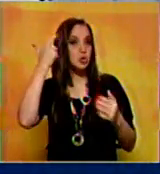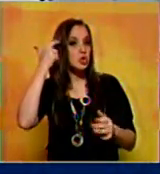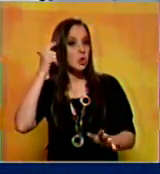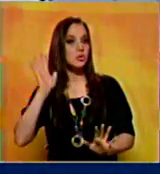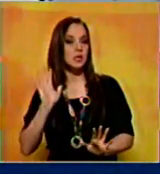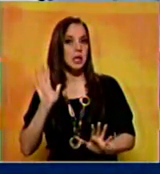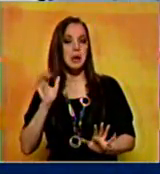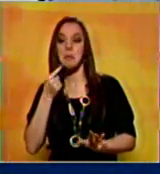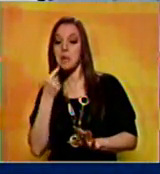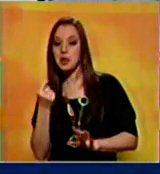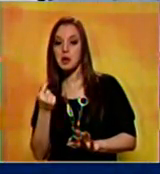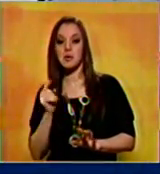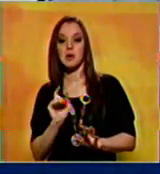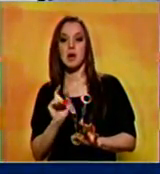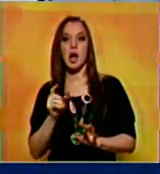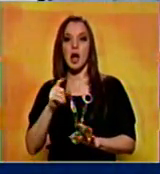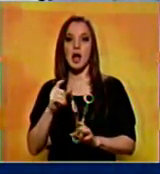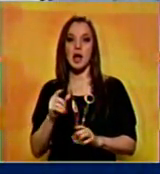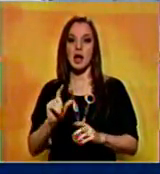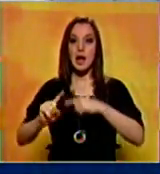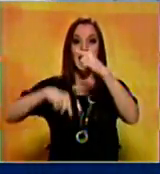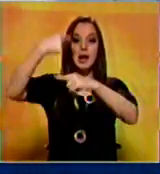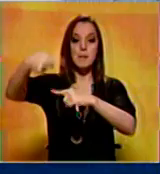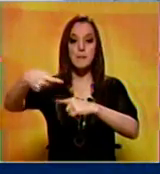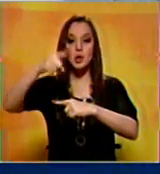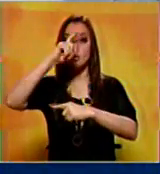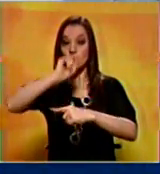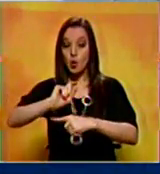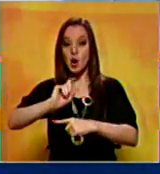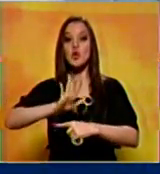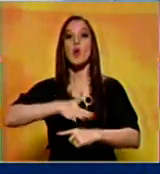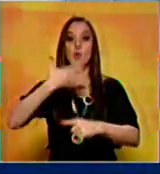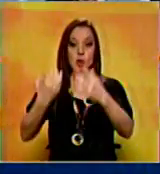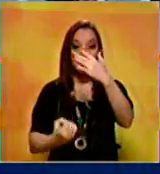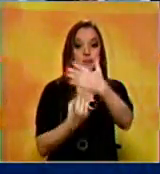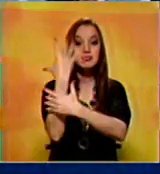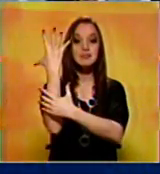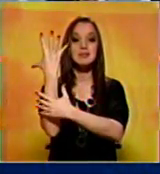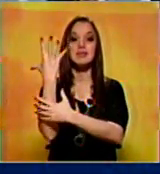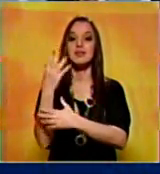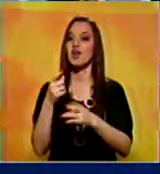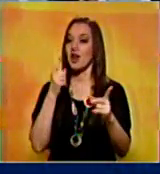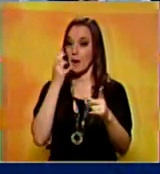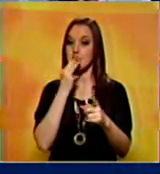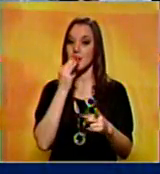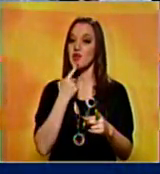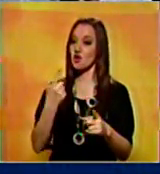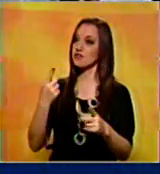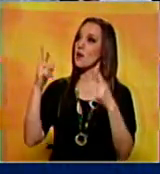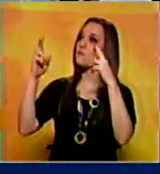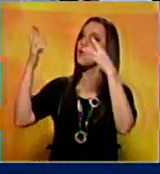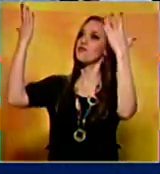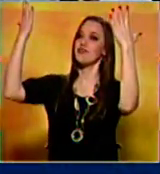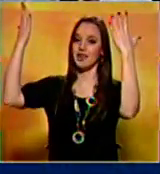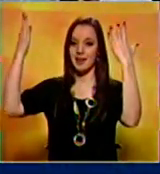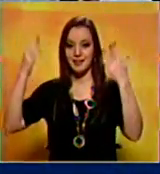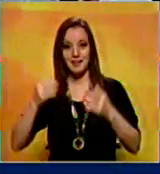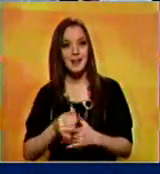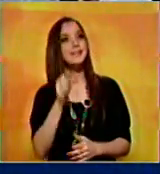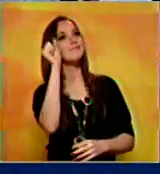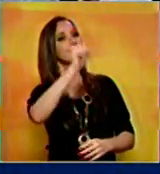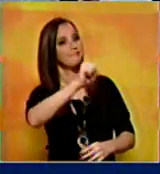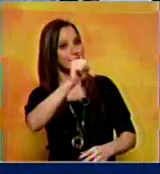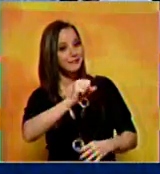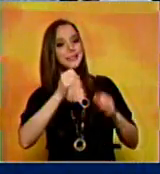el año entrante lo podemos inaugurar. Por fin. Finalmente, sí. Y finalmente